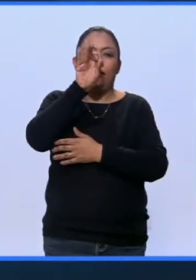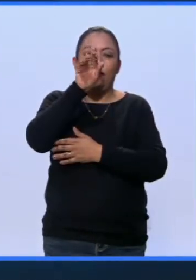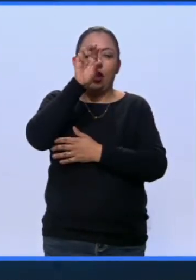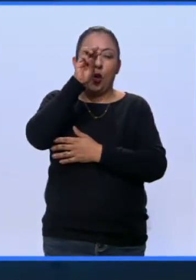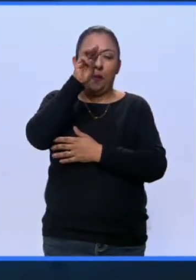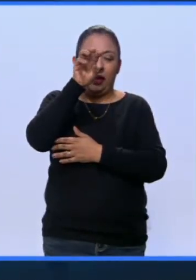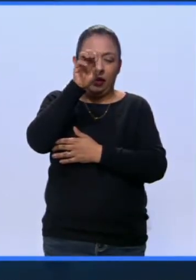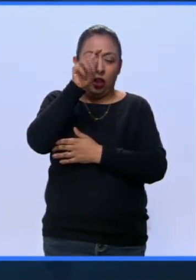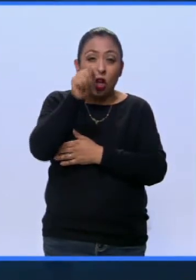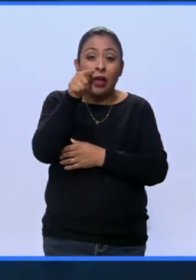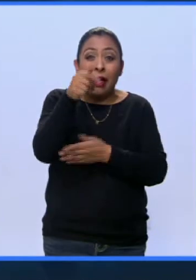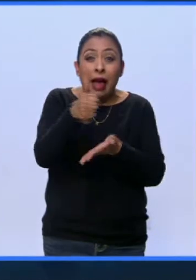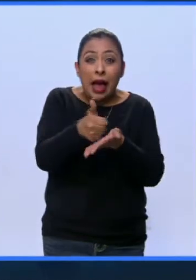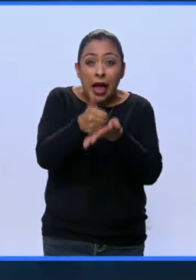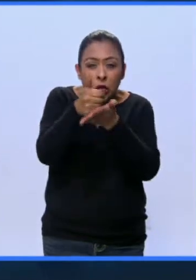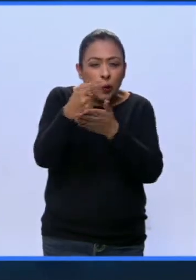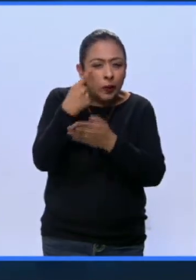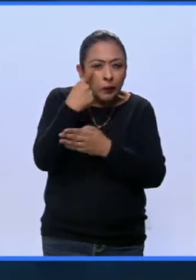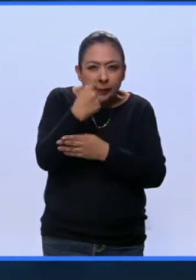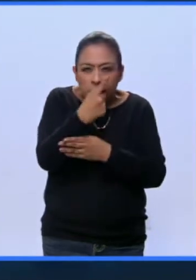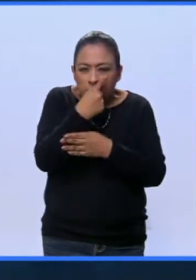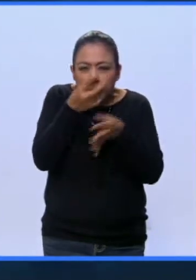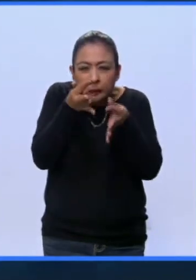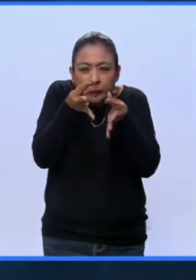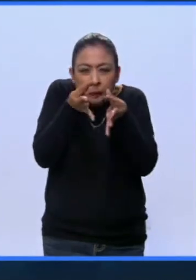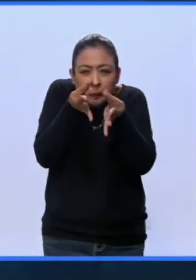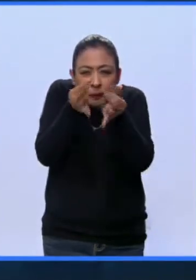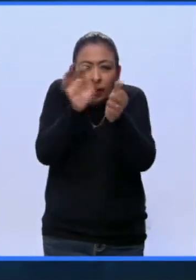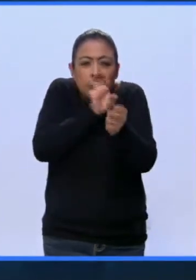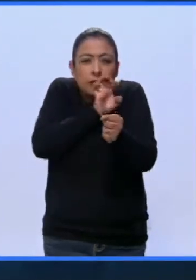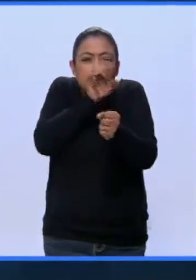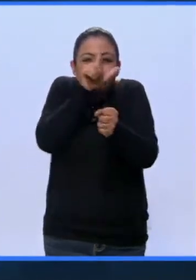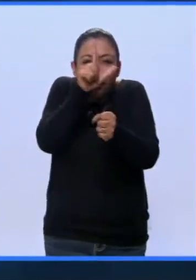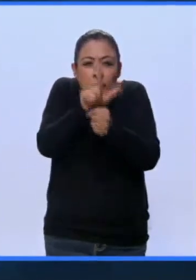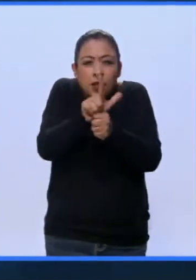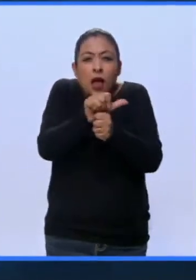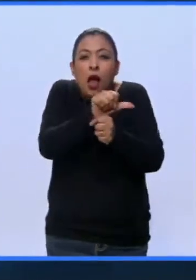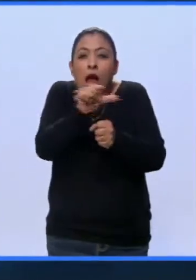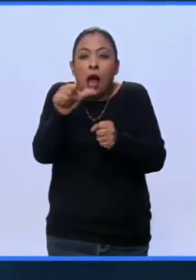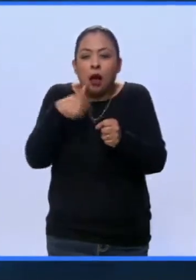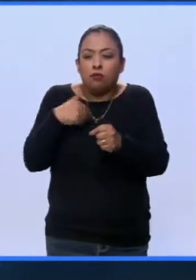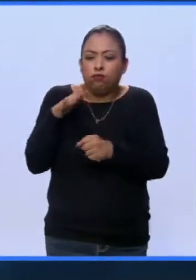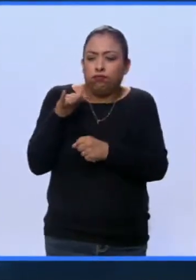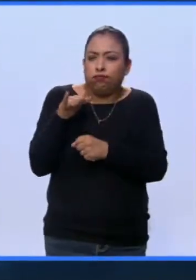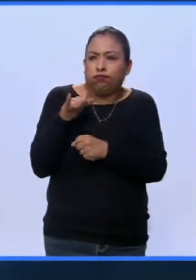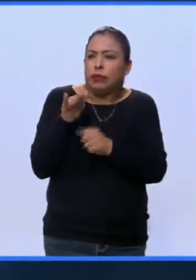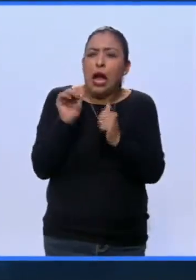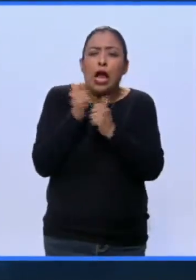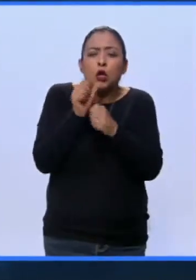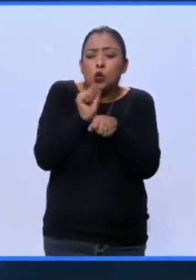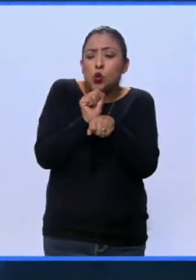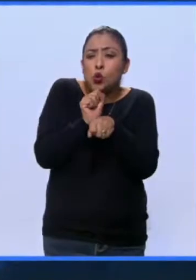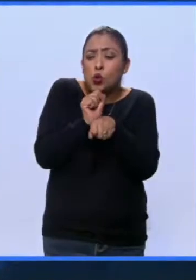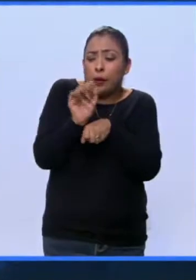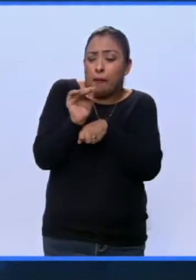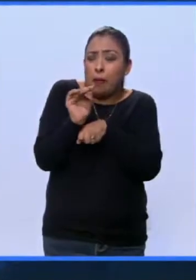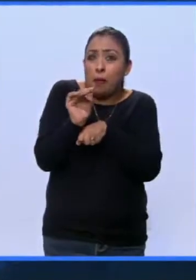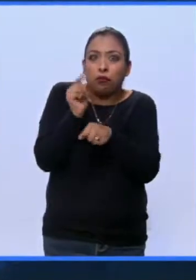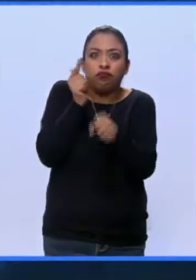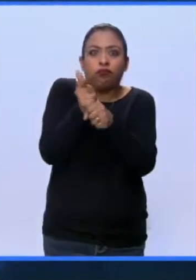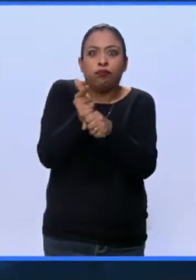instrumento óptico cuyos haces de luz están especialmente concebidos para vibrar al paso de una leve onda gravitacional.